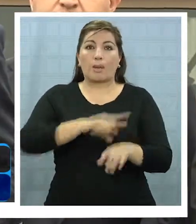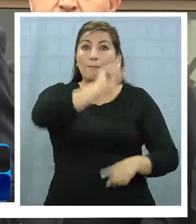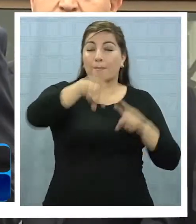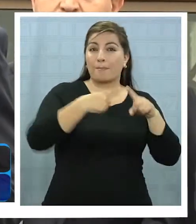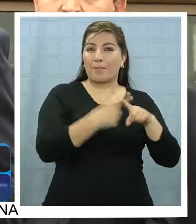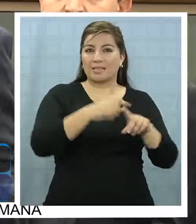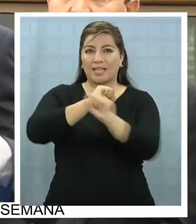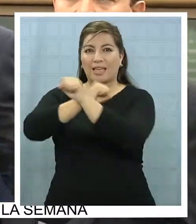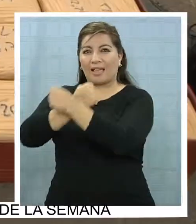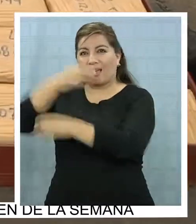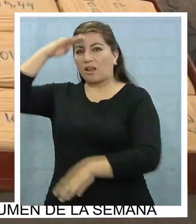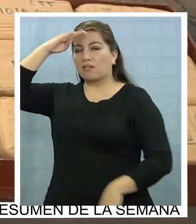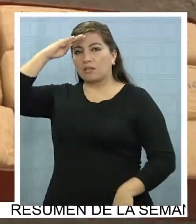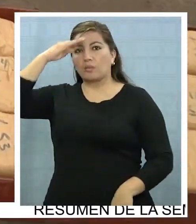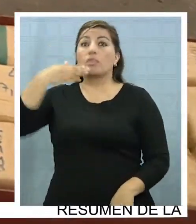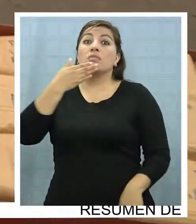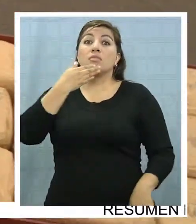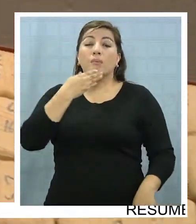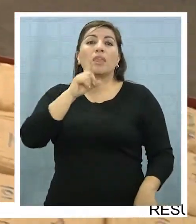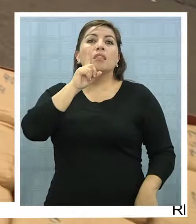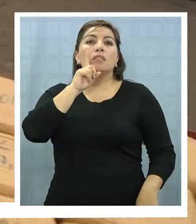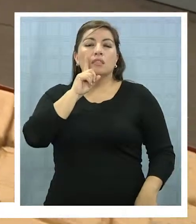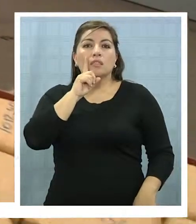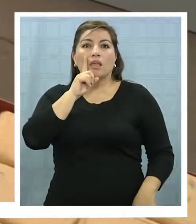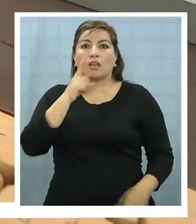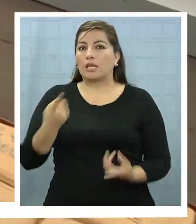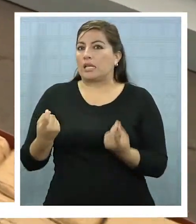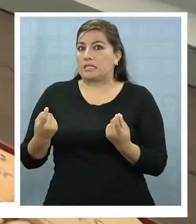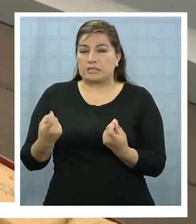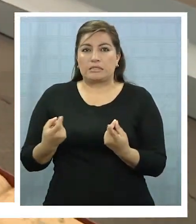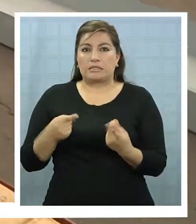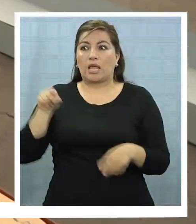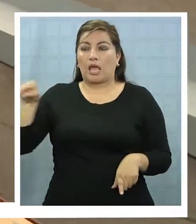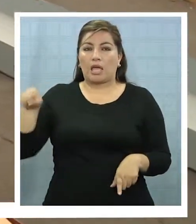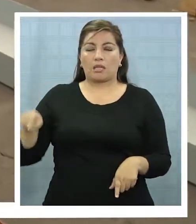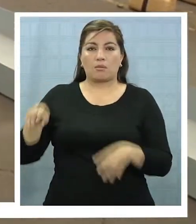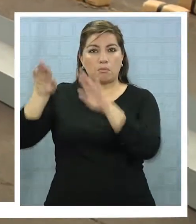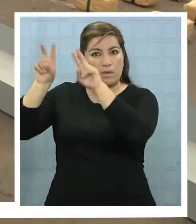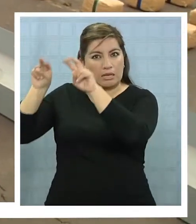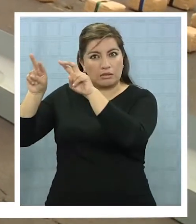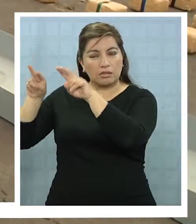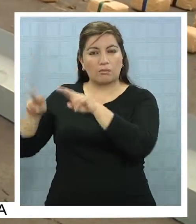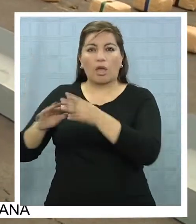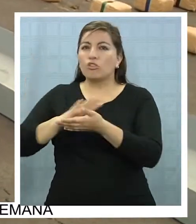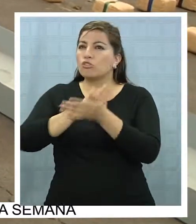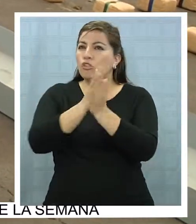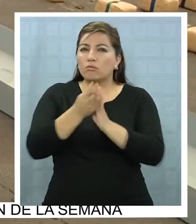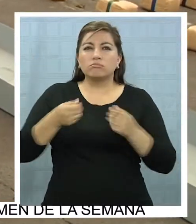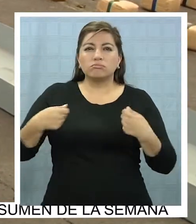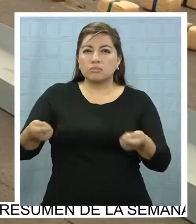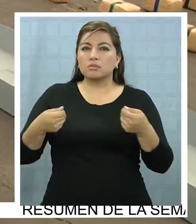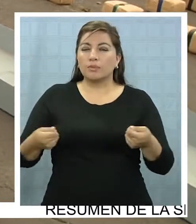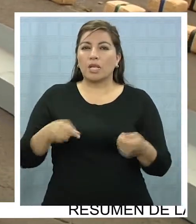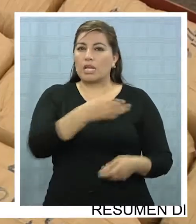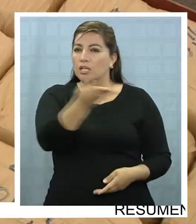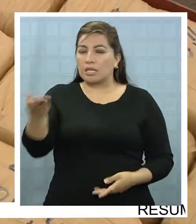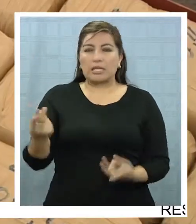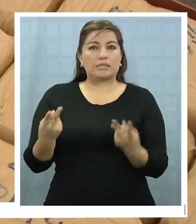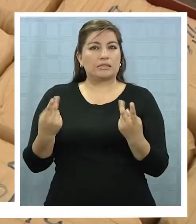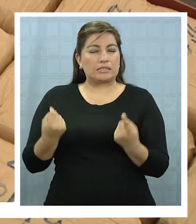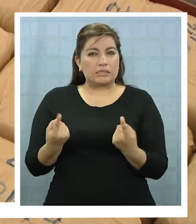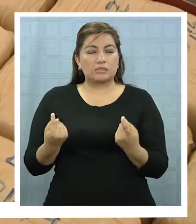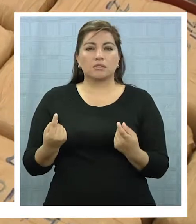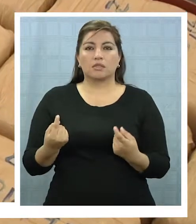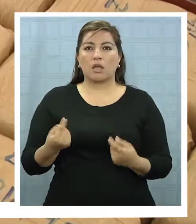que también tiene muchos requerimientos en esta materia, serán todas las inversiones necesarias, porque es la única manera de